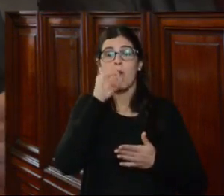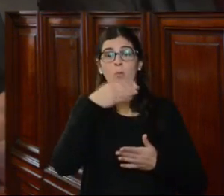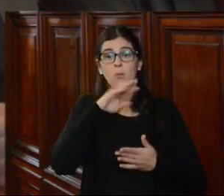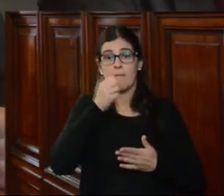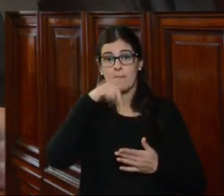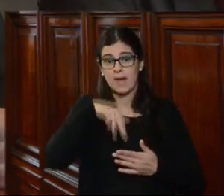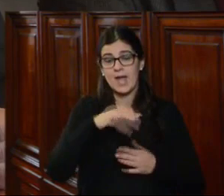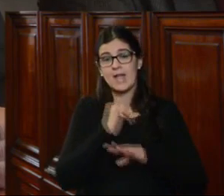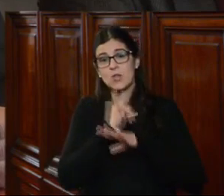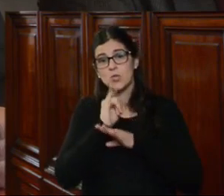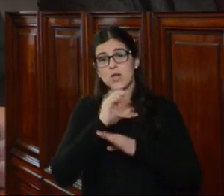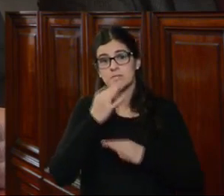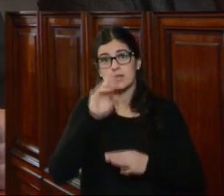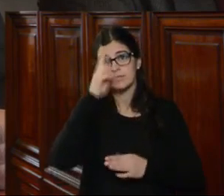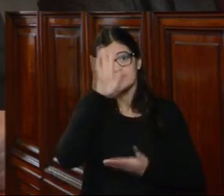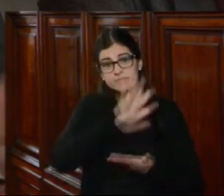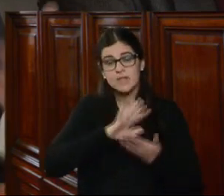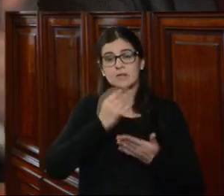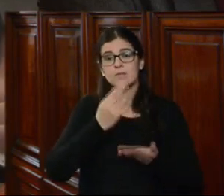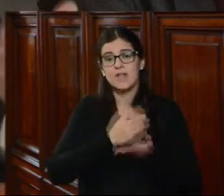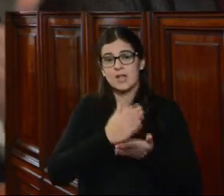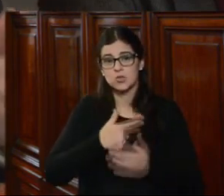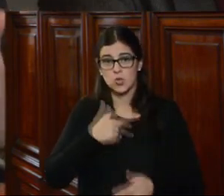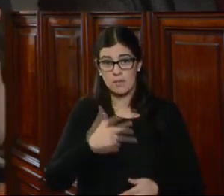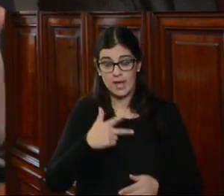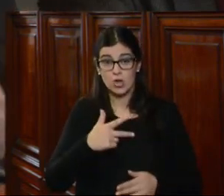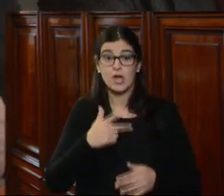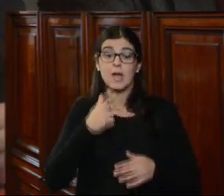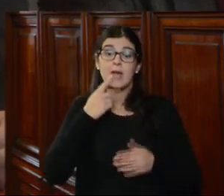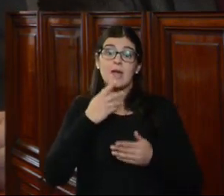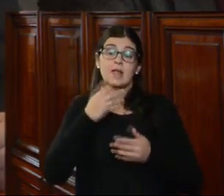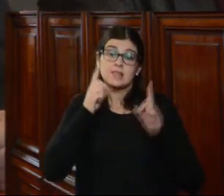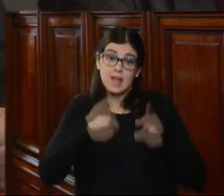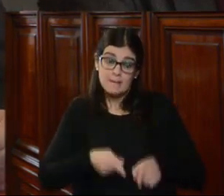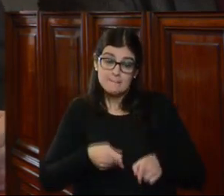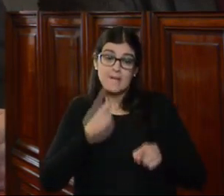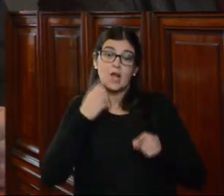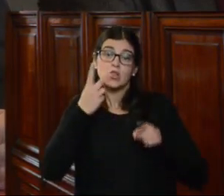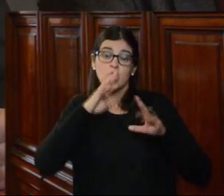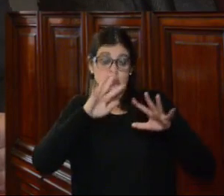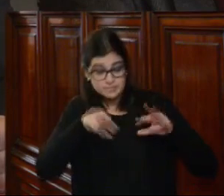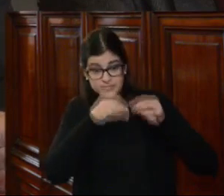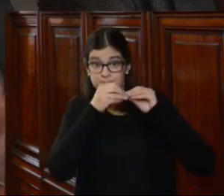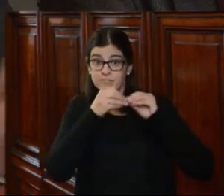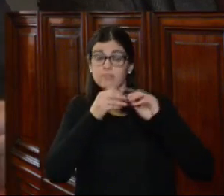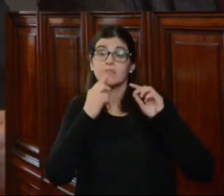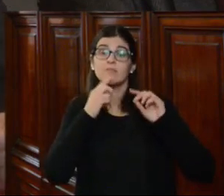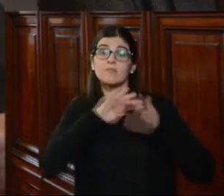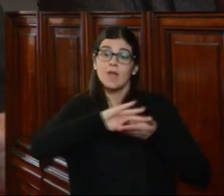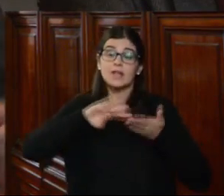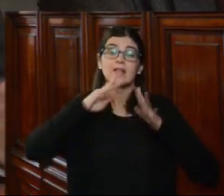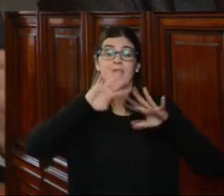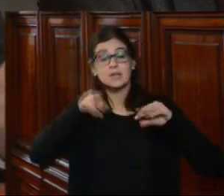las comisiones o instituciones nacionales de derechos humanos. Lejos de superponerse, concluye Bertrand, lejos de